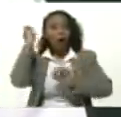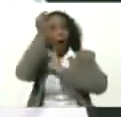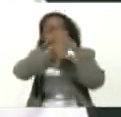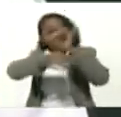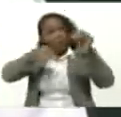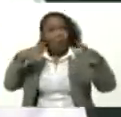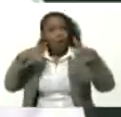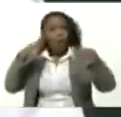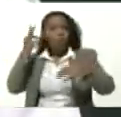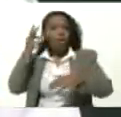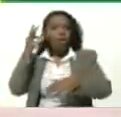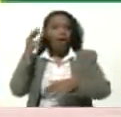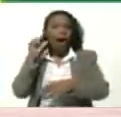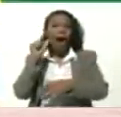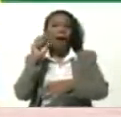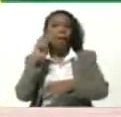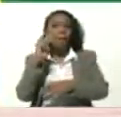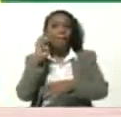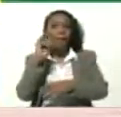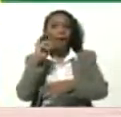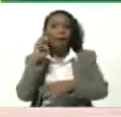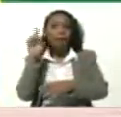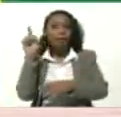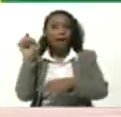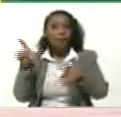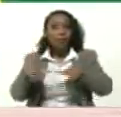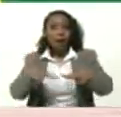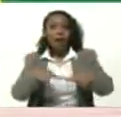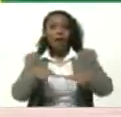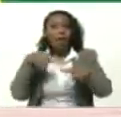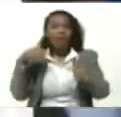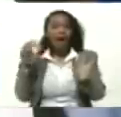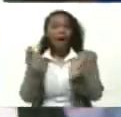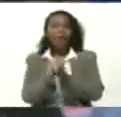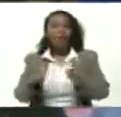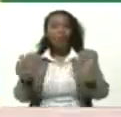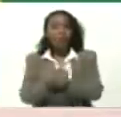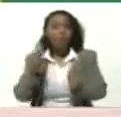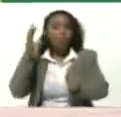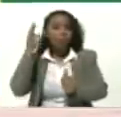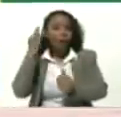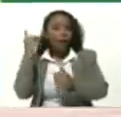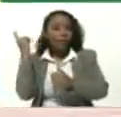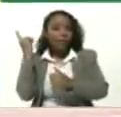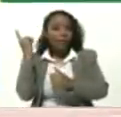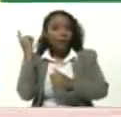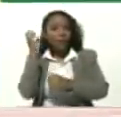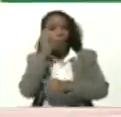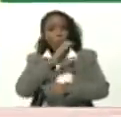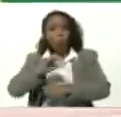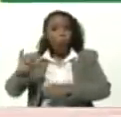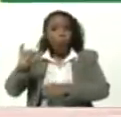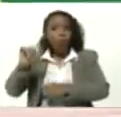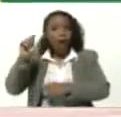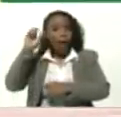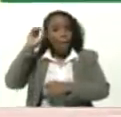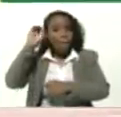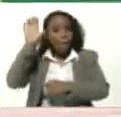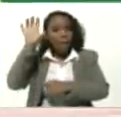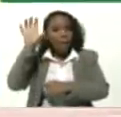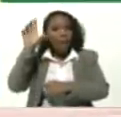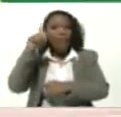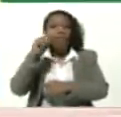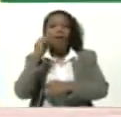Carmen Castillo Jefa de la zona Educativa De Anzuategui Del oriente Del país Tania